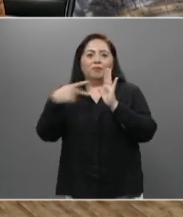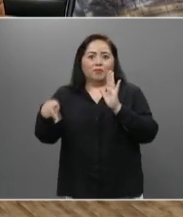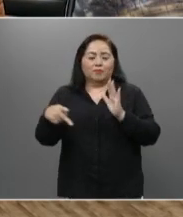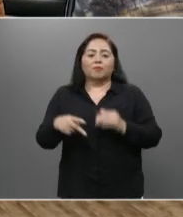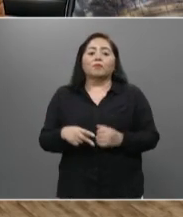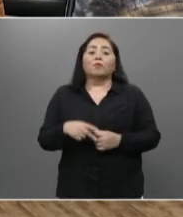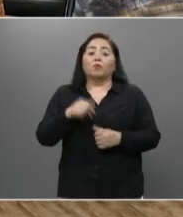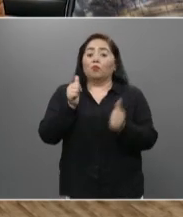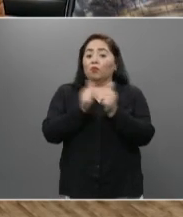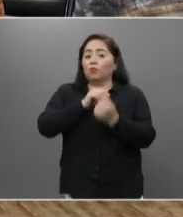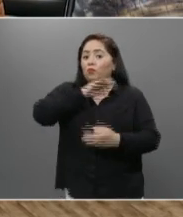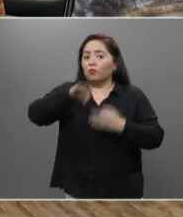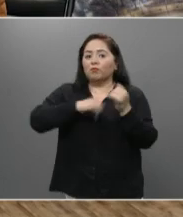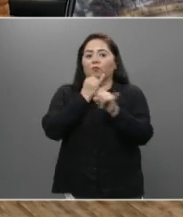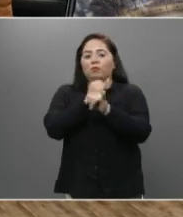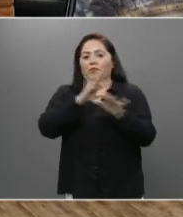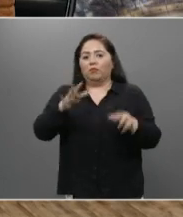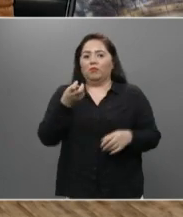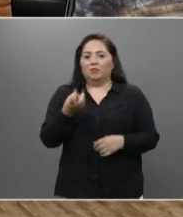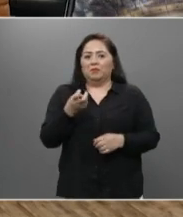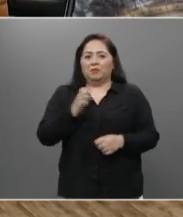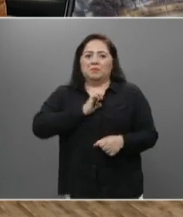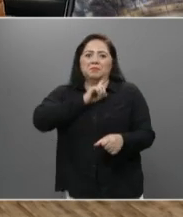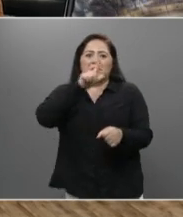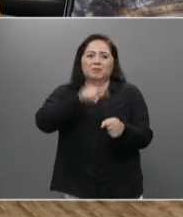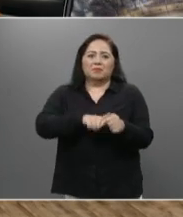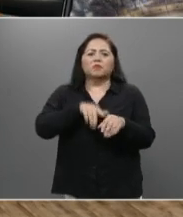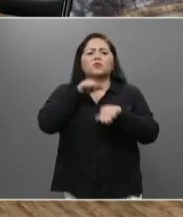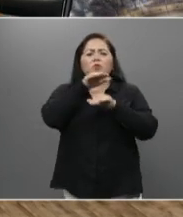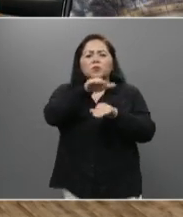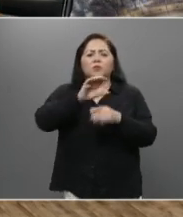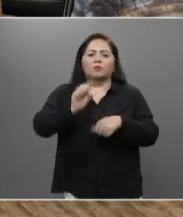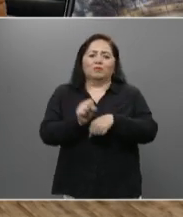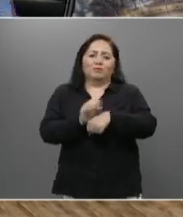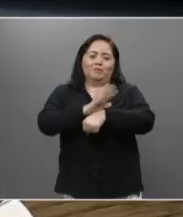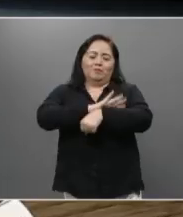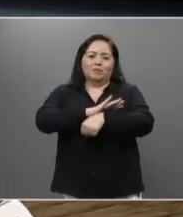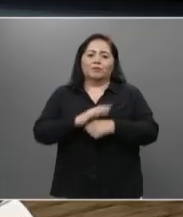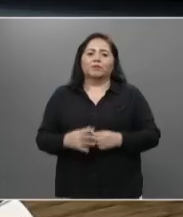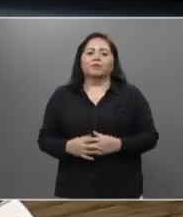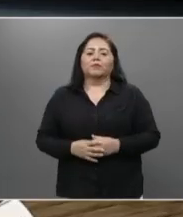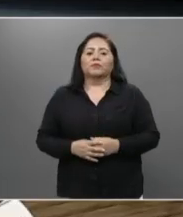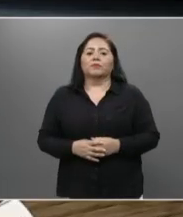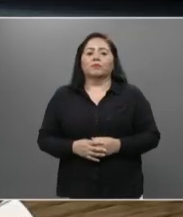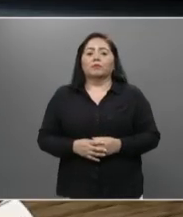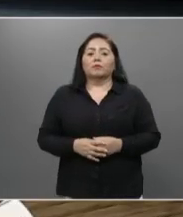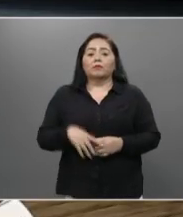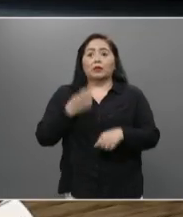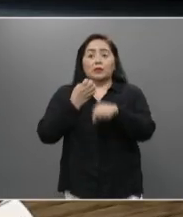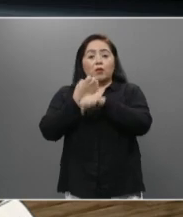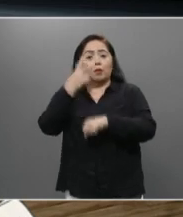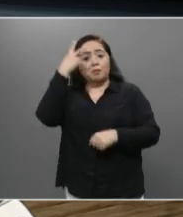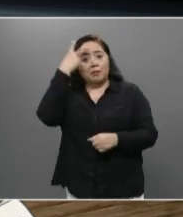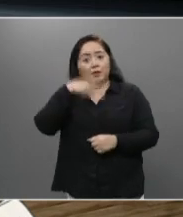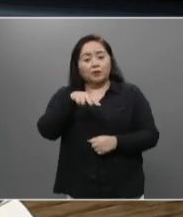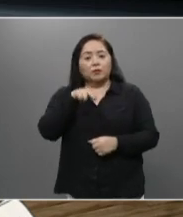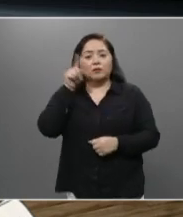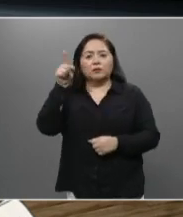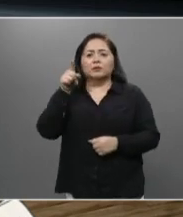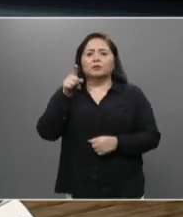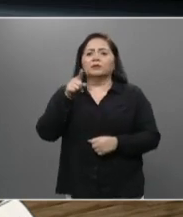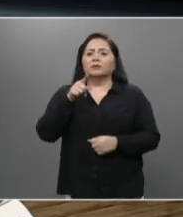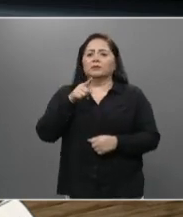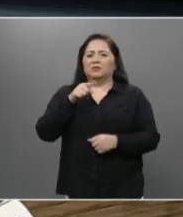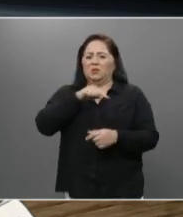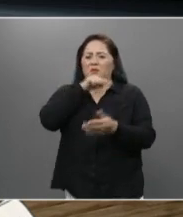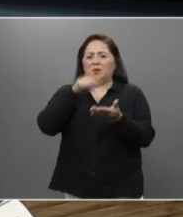con toda la información en esta cobertura especial sobre coronavirus. El Estado de México es